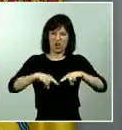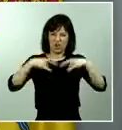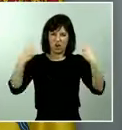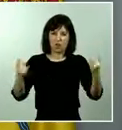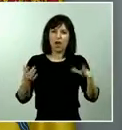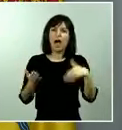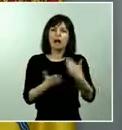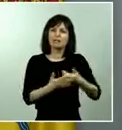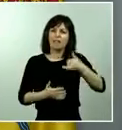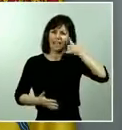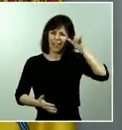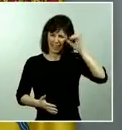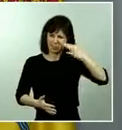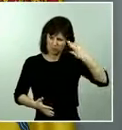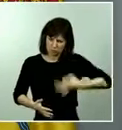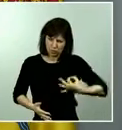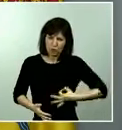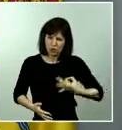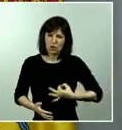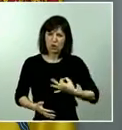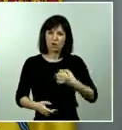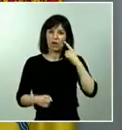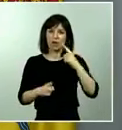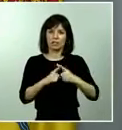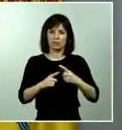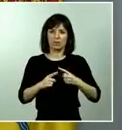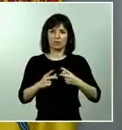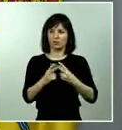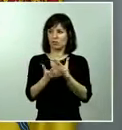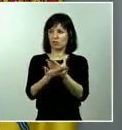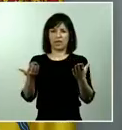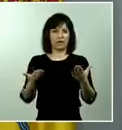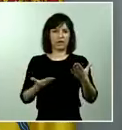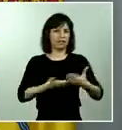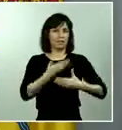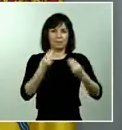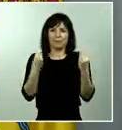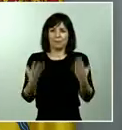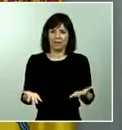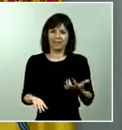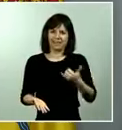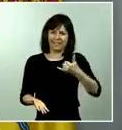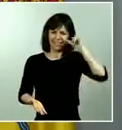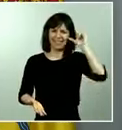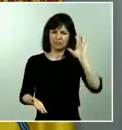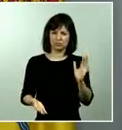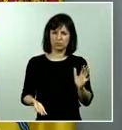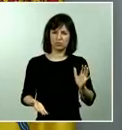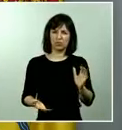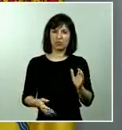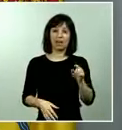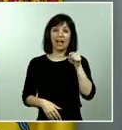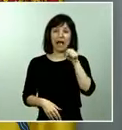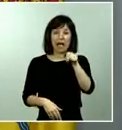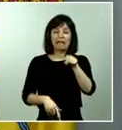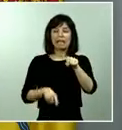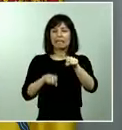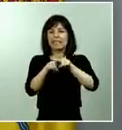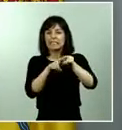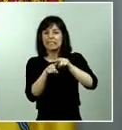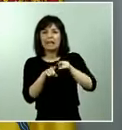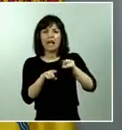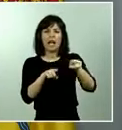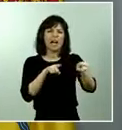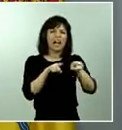objetivo para el orden público evidentemente ahí no entra para nada ni la crítica ni la crítica más áspera incluso